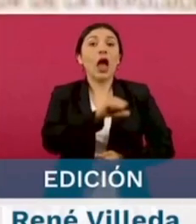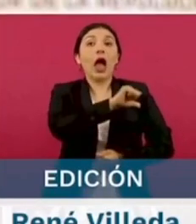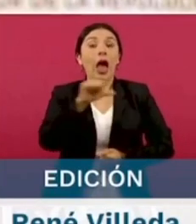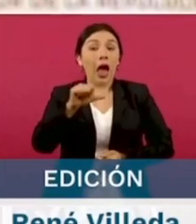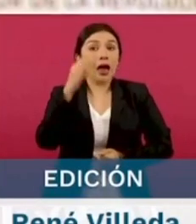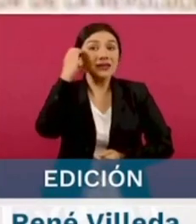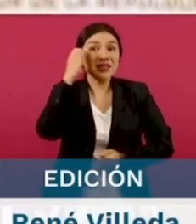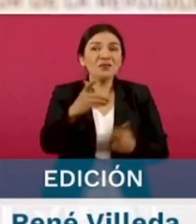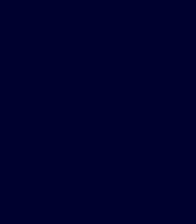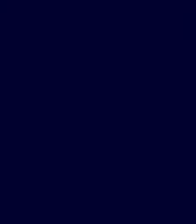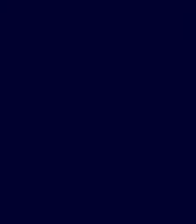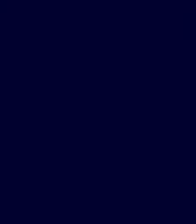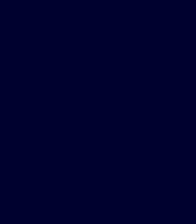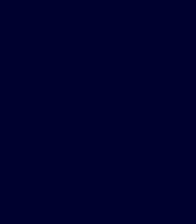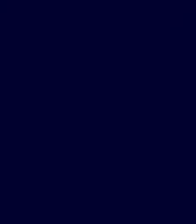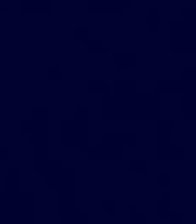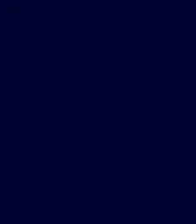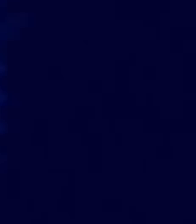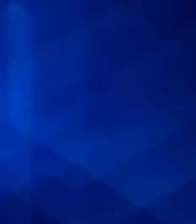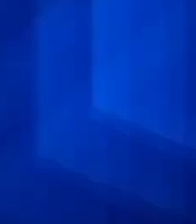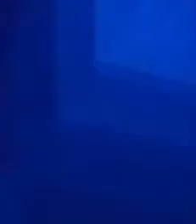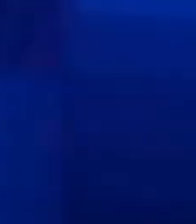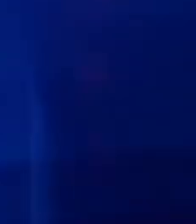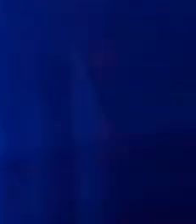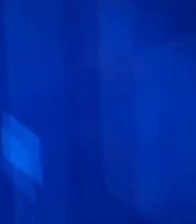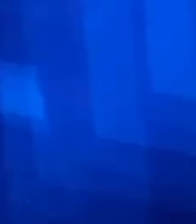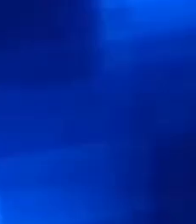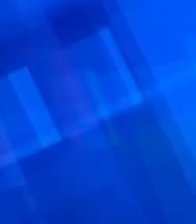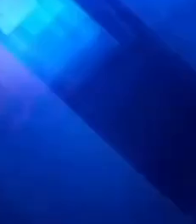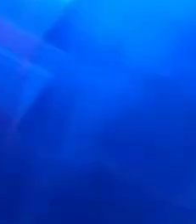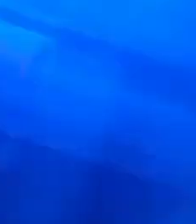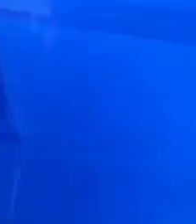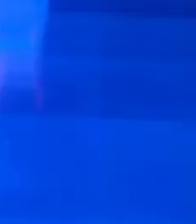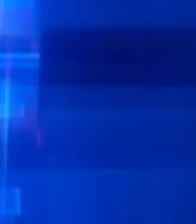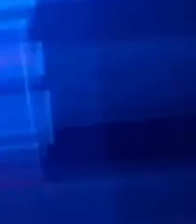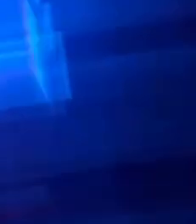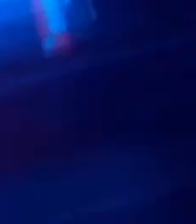organizada como de la delincuencia de cuello blanco.